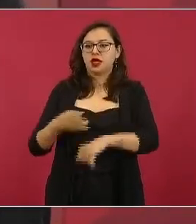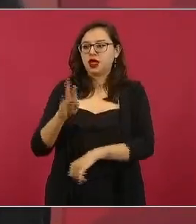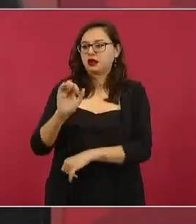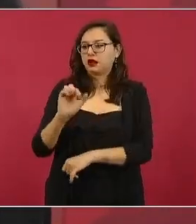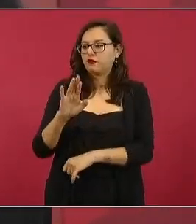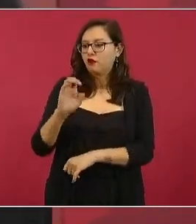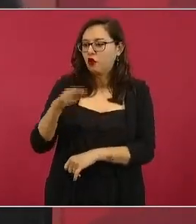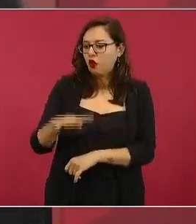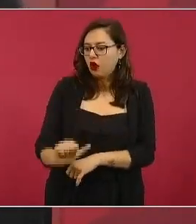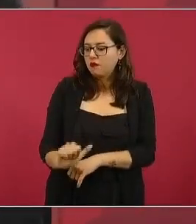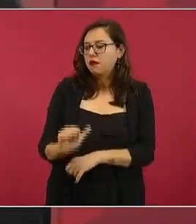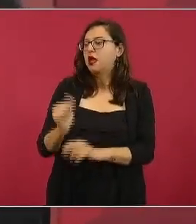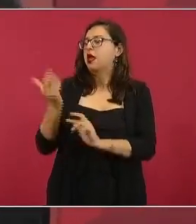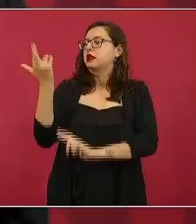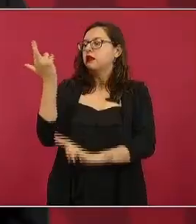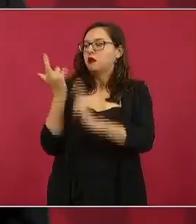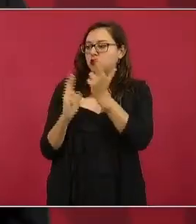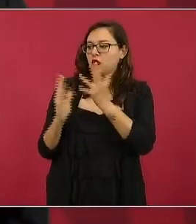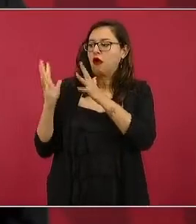revolución